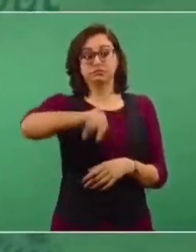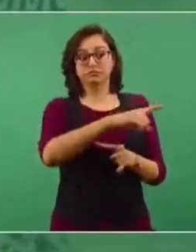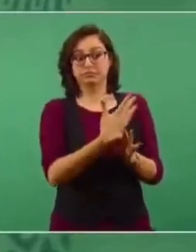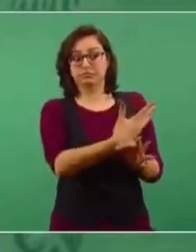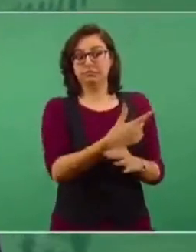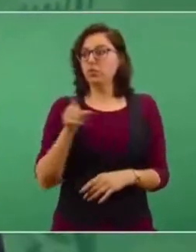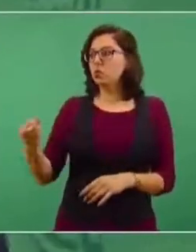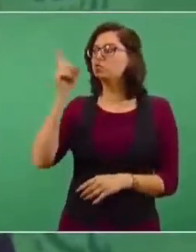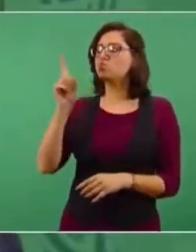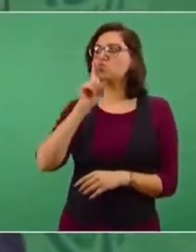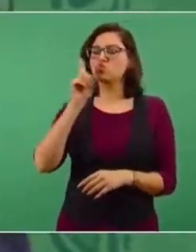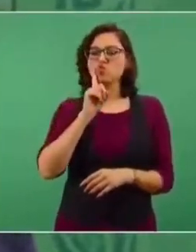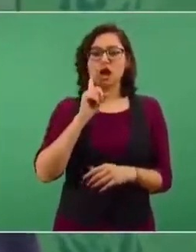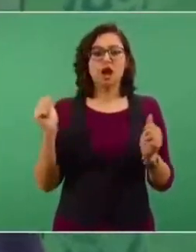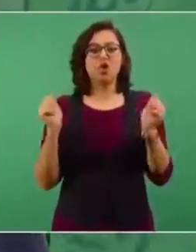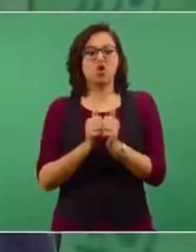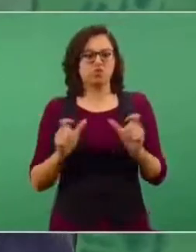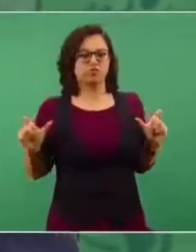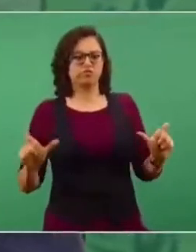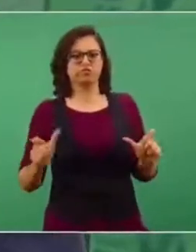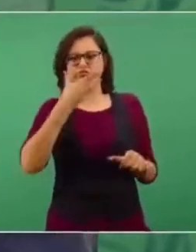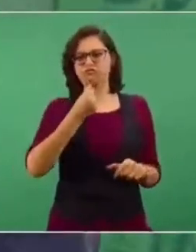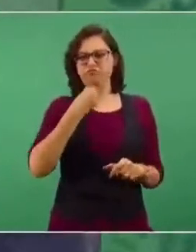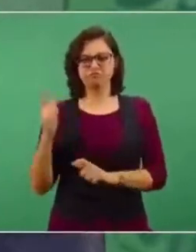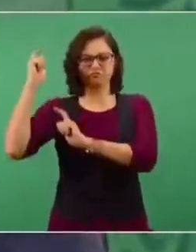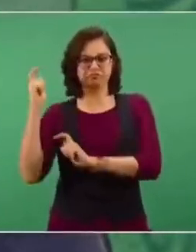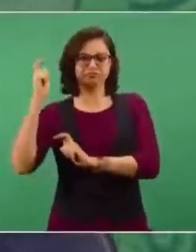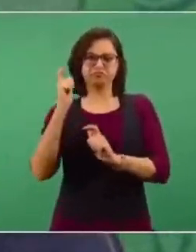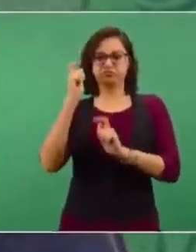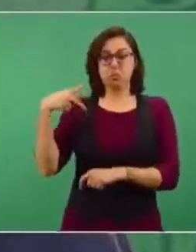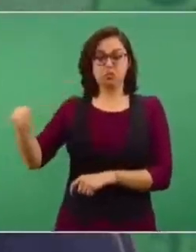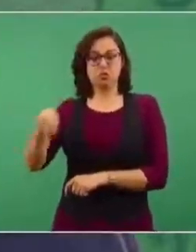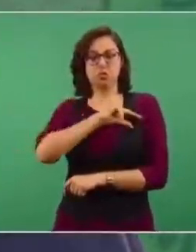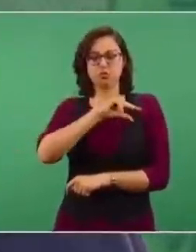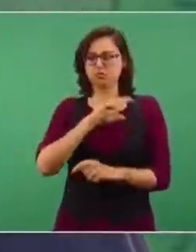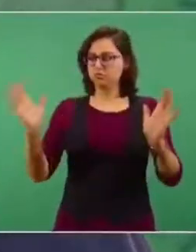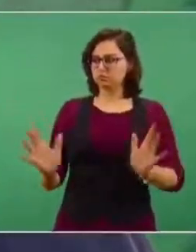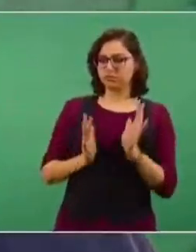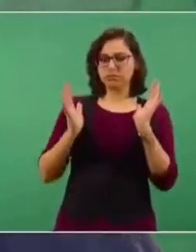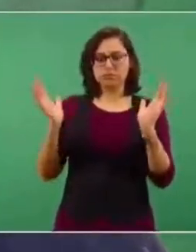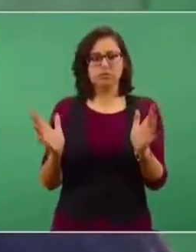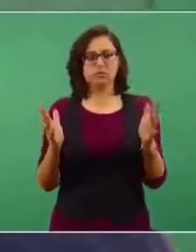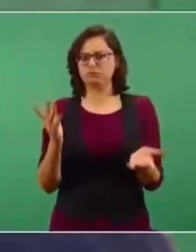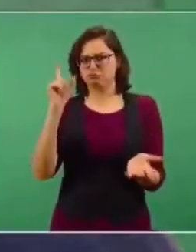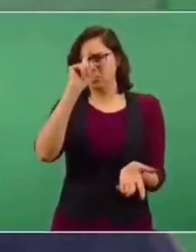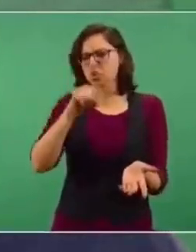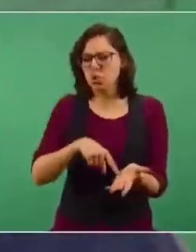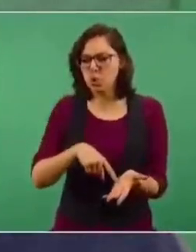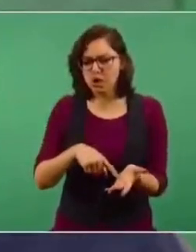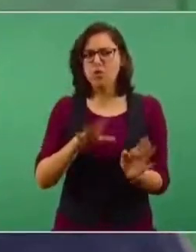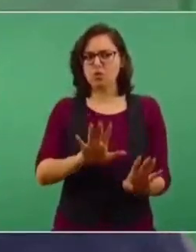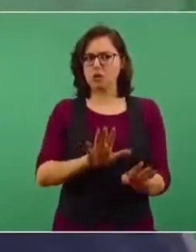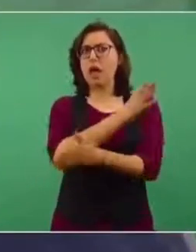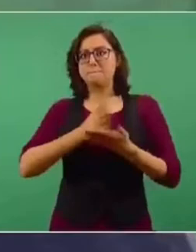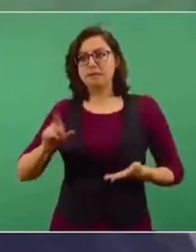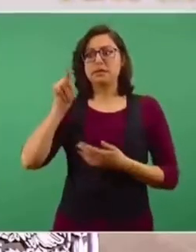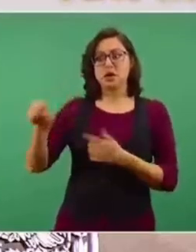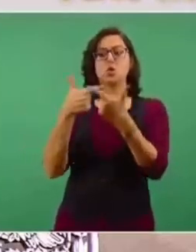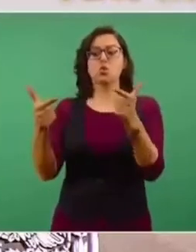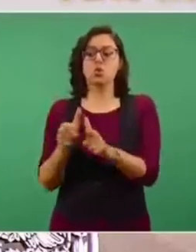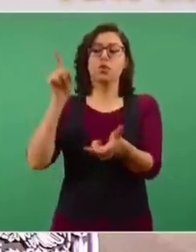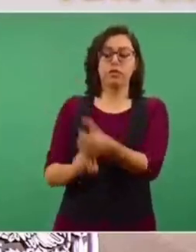lo creo. En cada brigada de vacunación hay elementos de la Guardia Nacional,